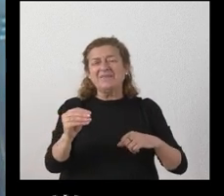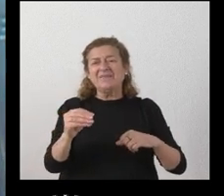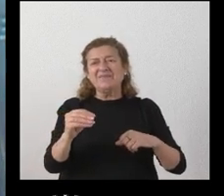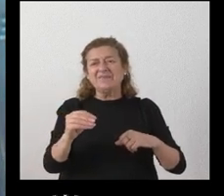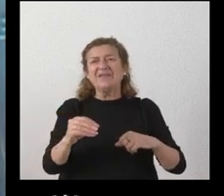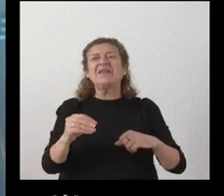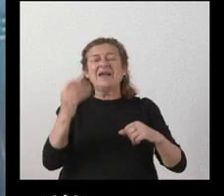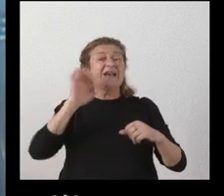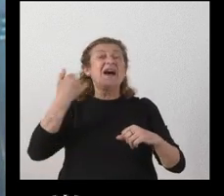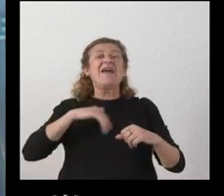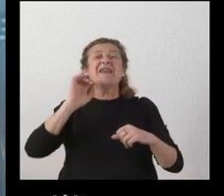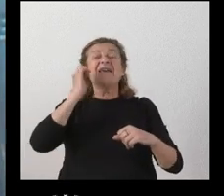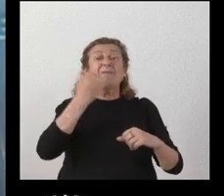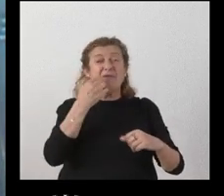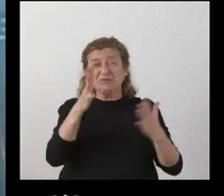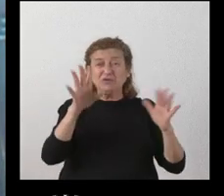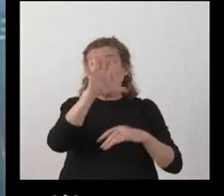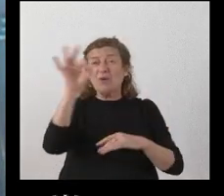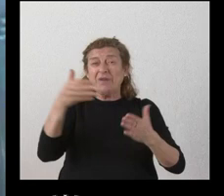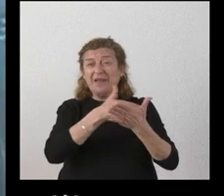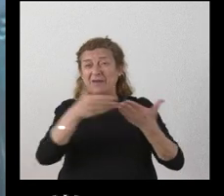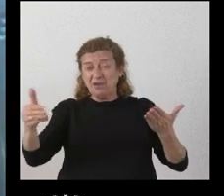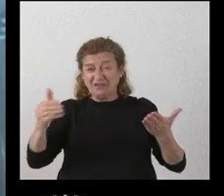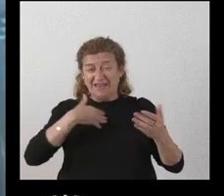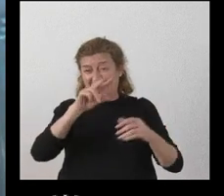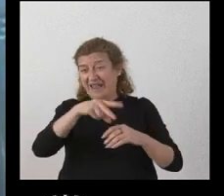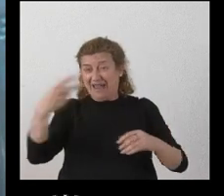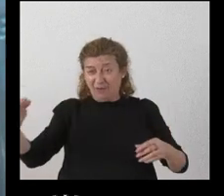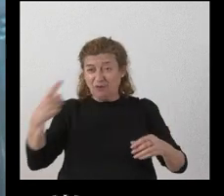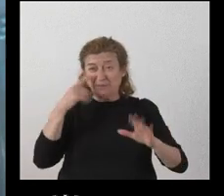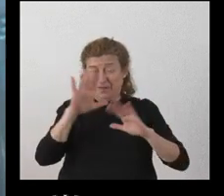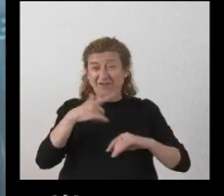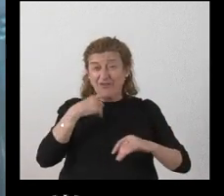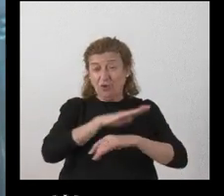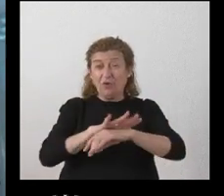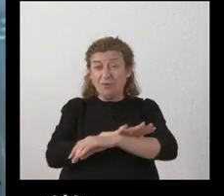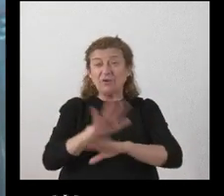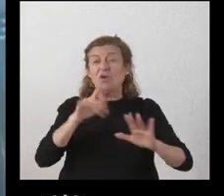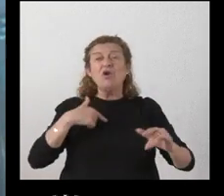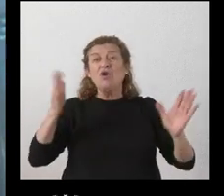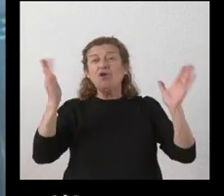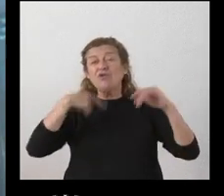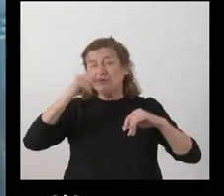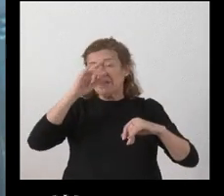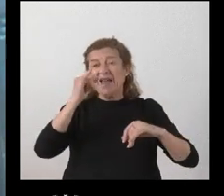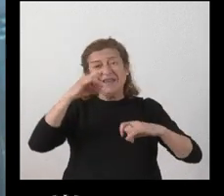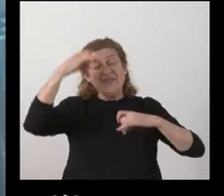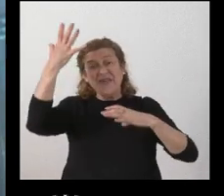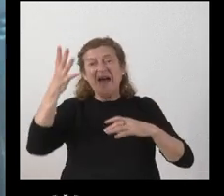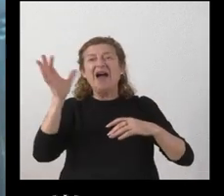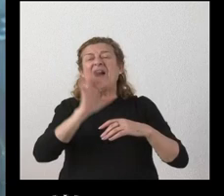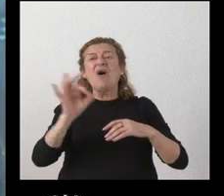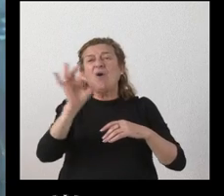ha reclamado en torno a los 50 millones de euros me parece que lo ha cuantificado el gobierno pero no sé si hay una intención una